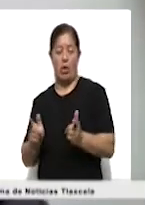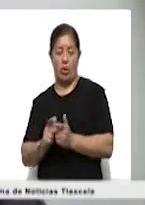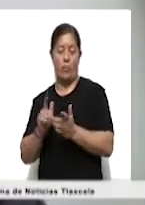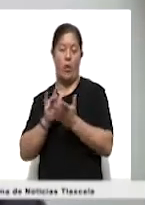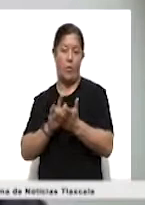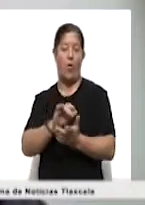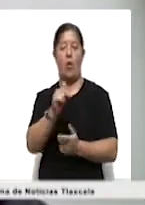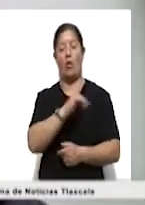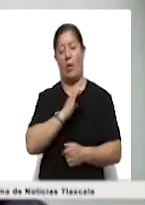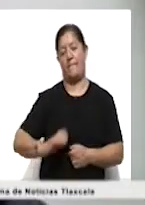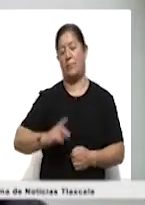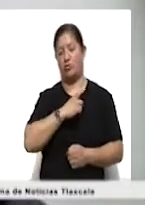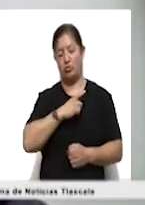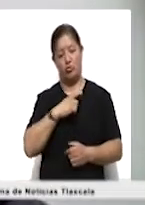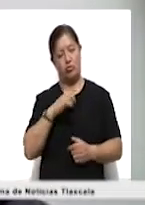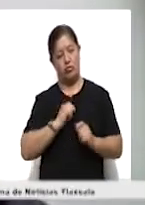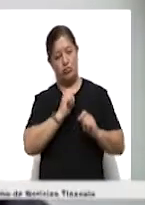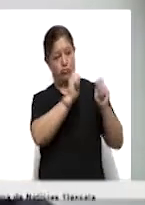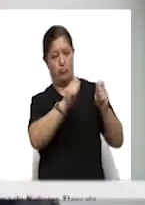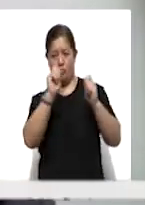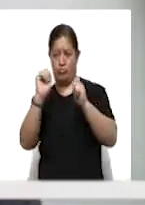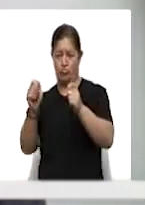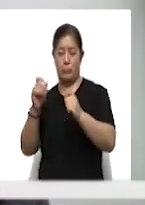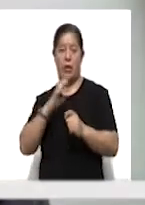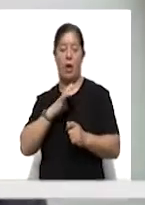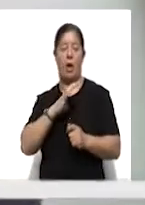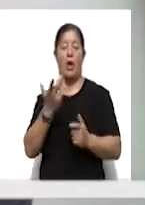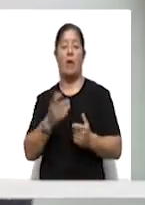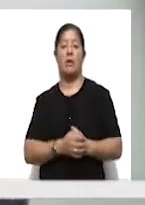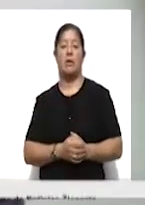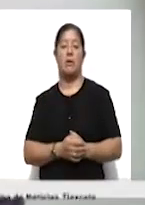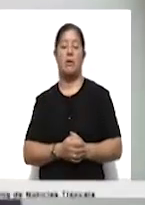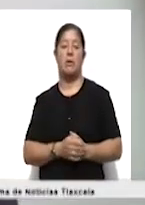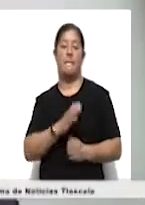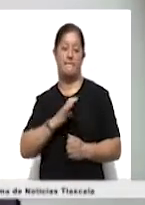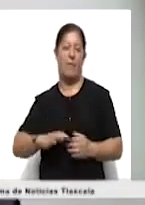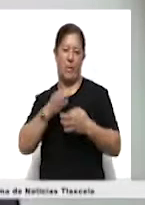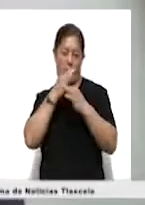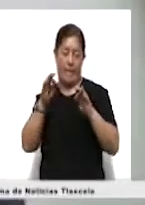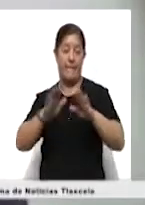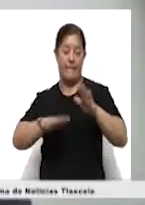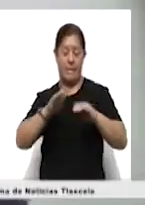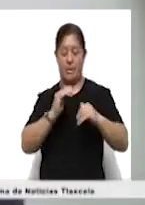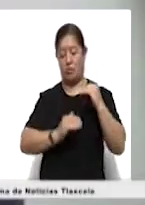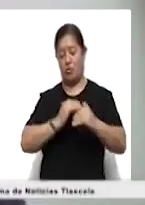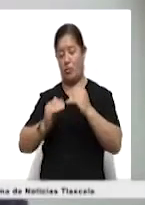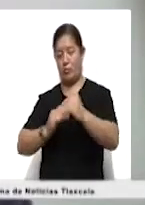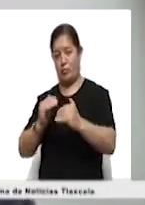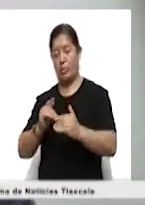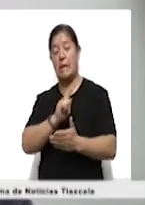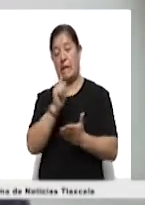con esta participación ciudadana y con los lineamientos democráticos y legales que establece la propia